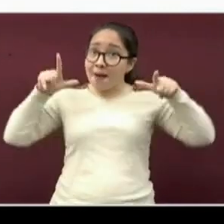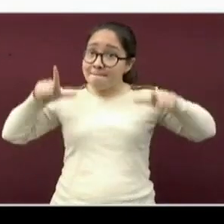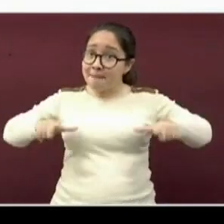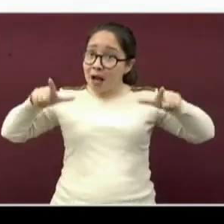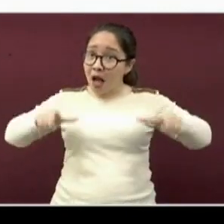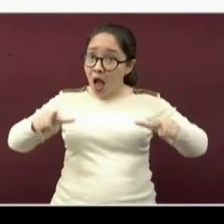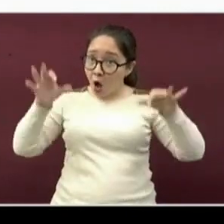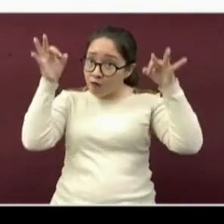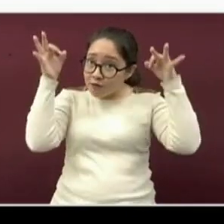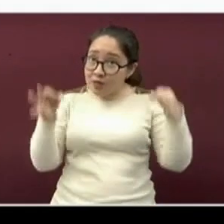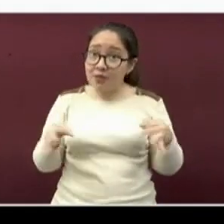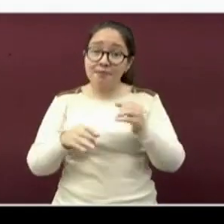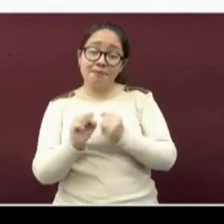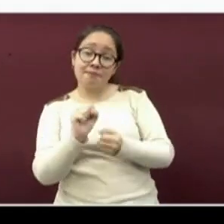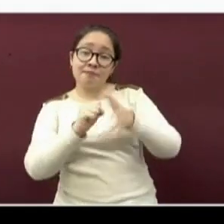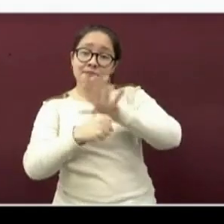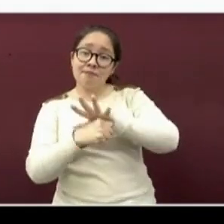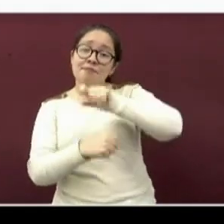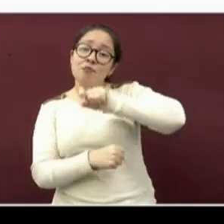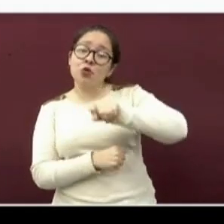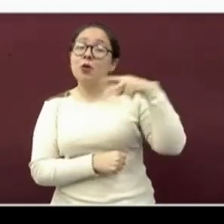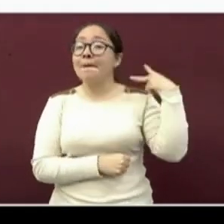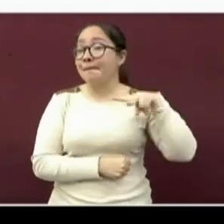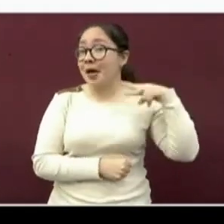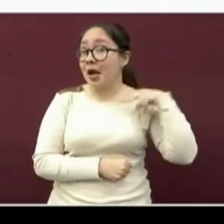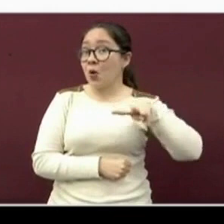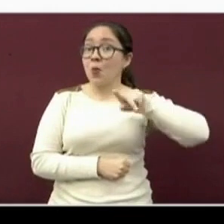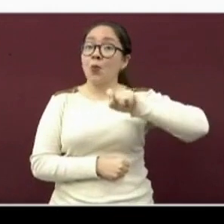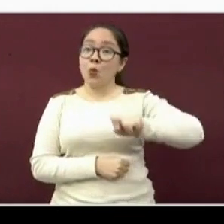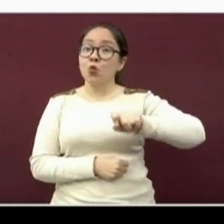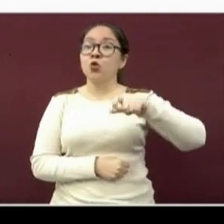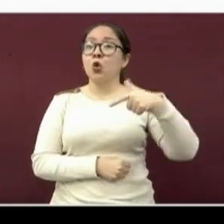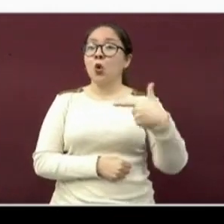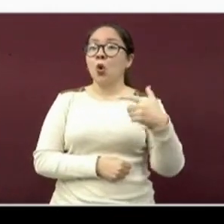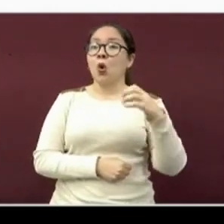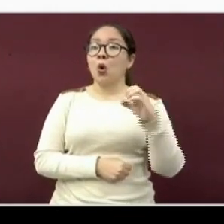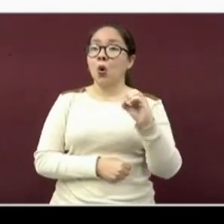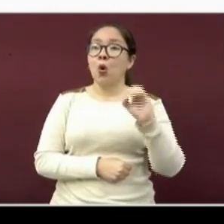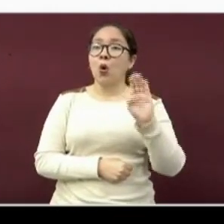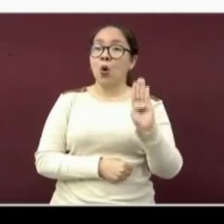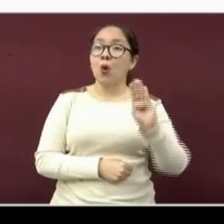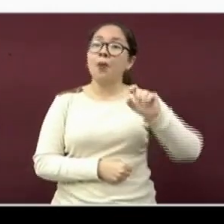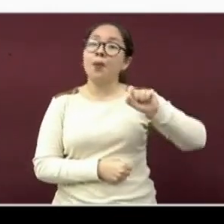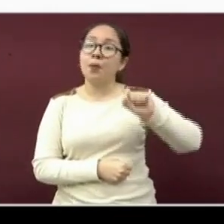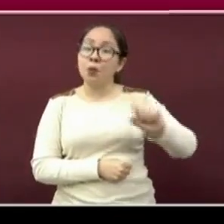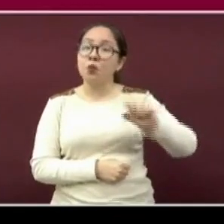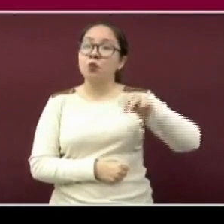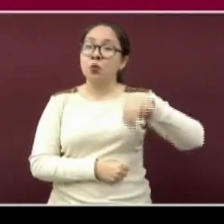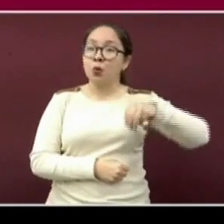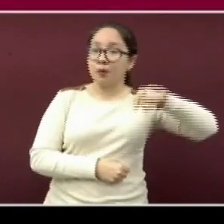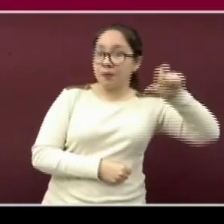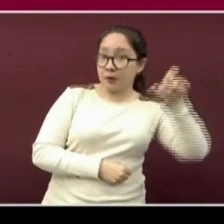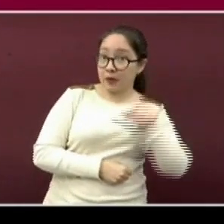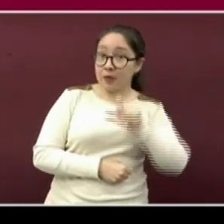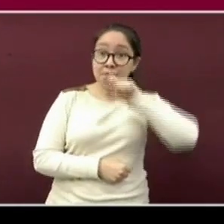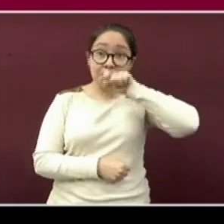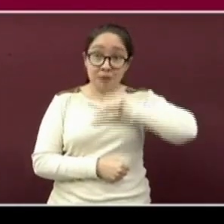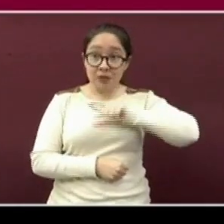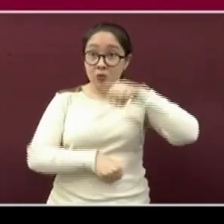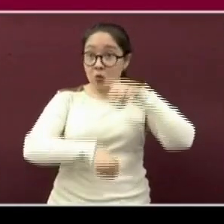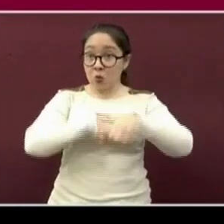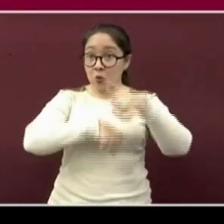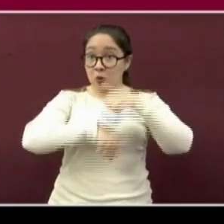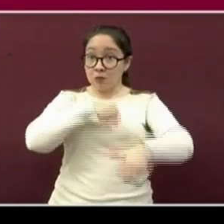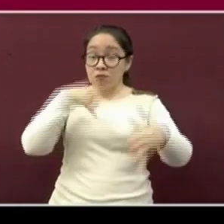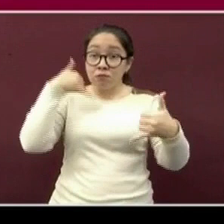oficial coronavirus.veracruz.gov.mx, así como el